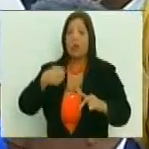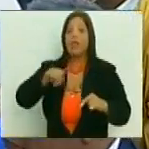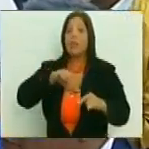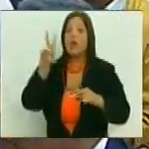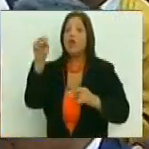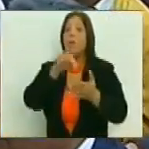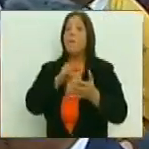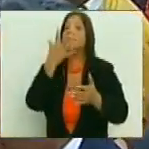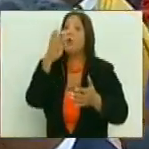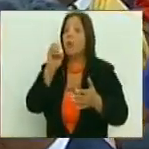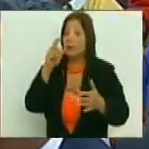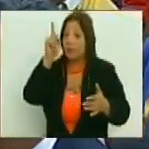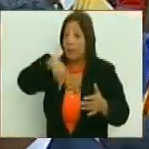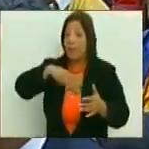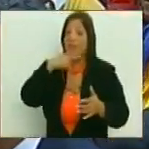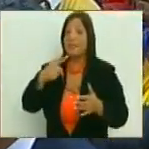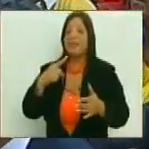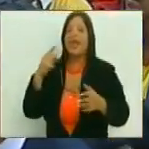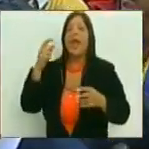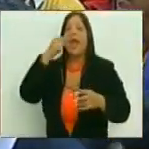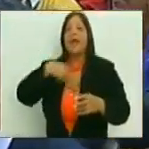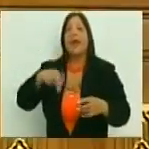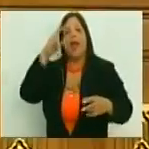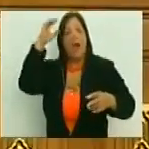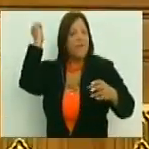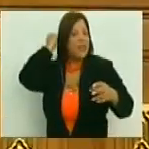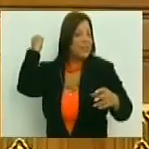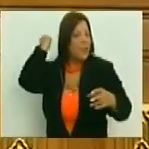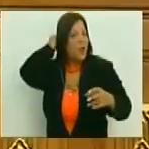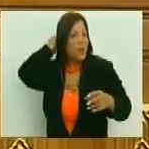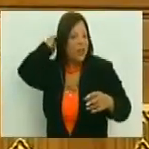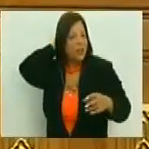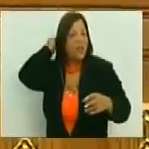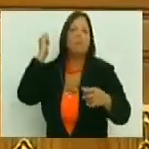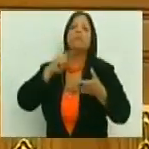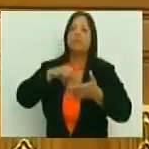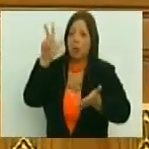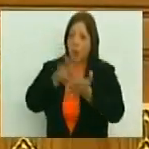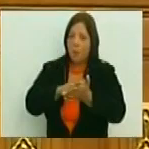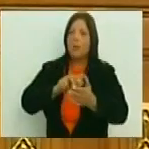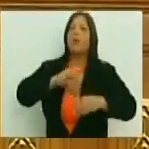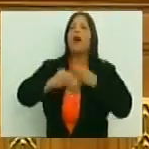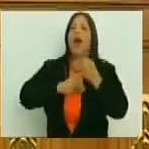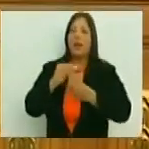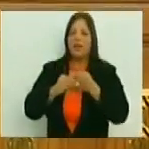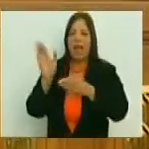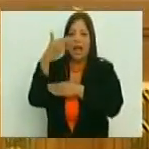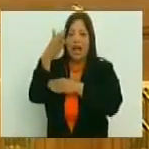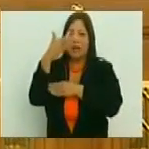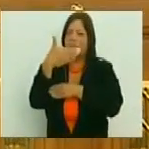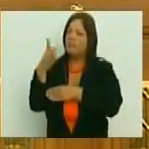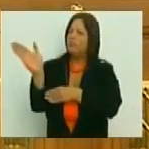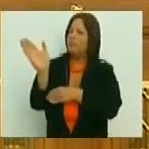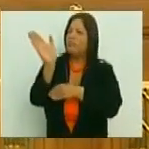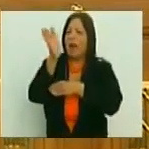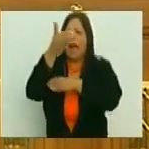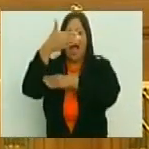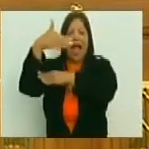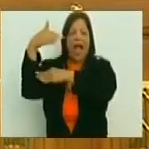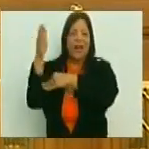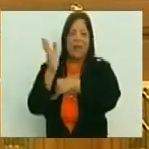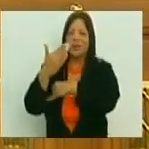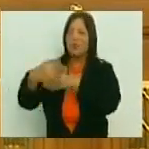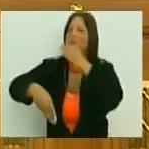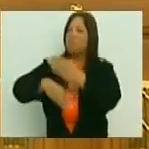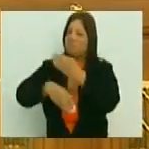2050, de decirle, generalísimo Francisco de Miranda, te cumplimos, llevamos tu tricolor hasta lo más alto, y